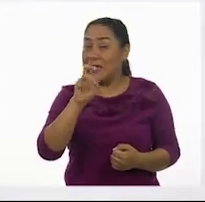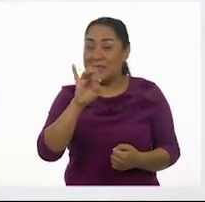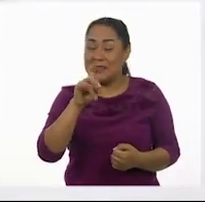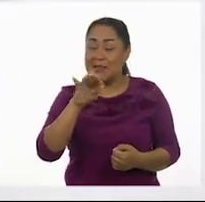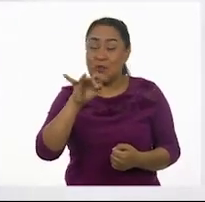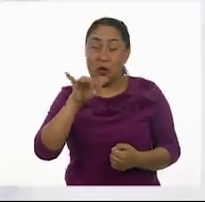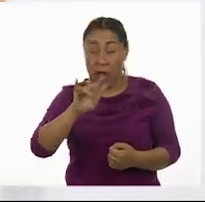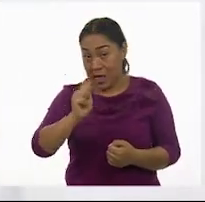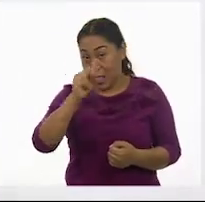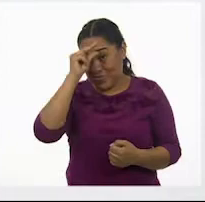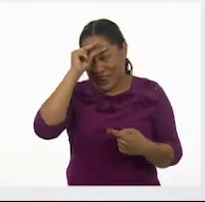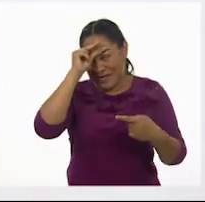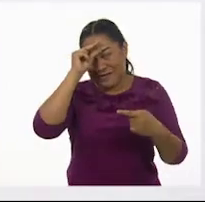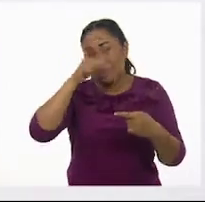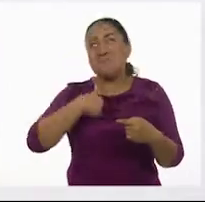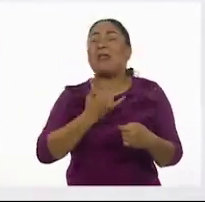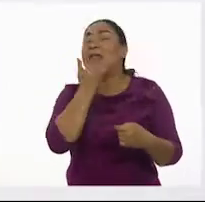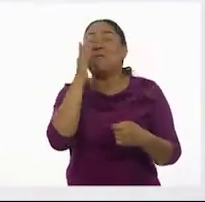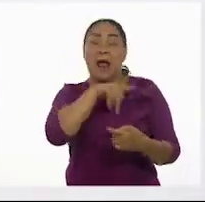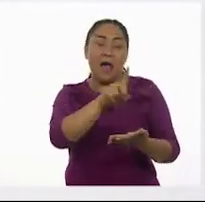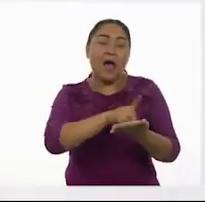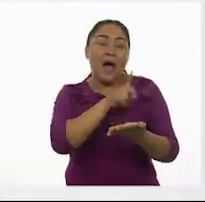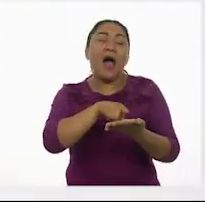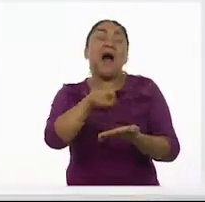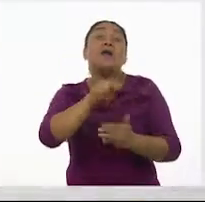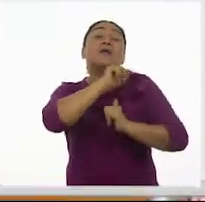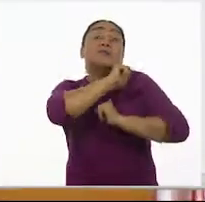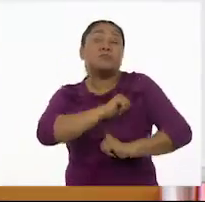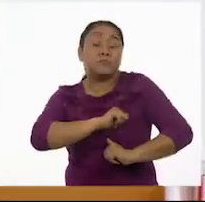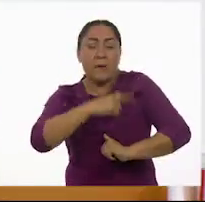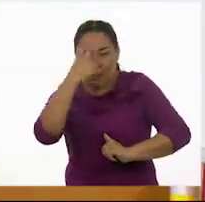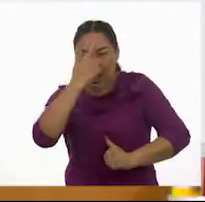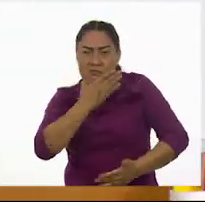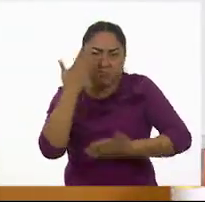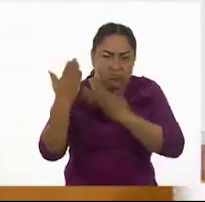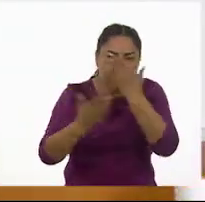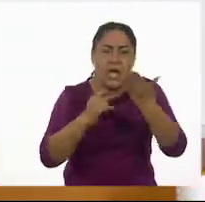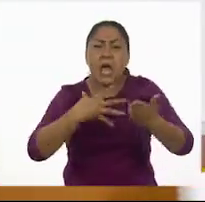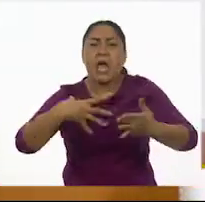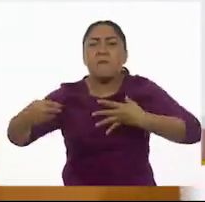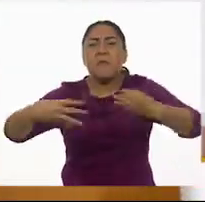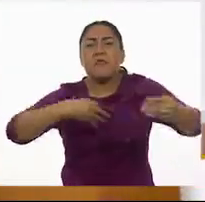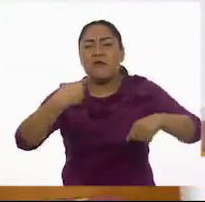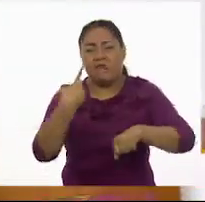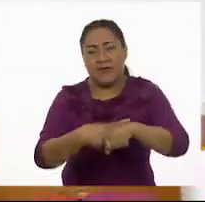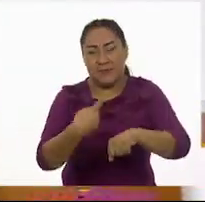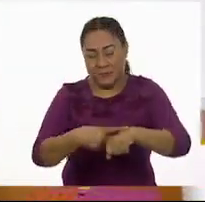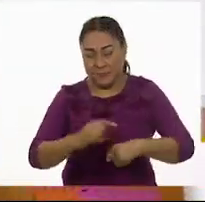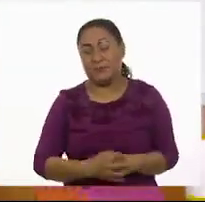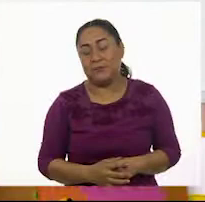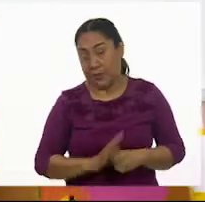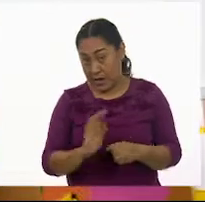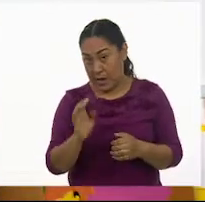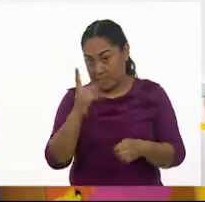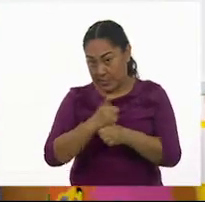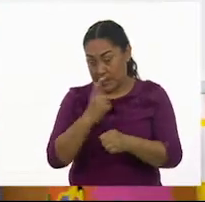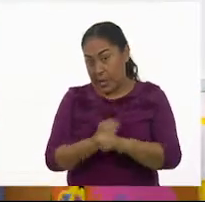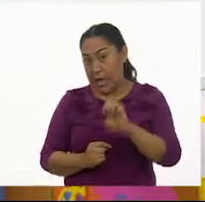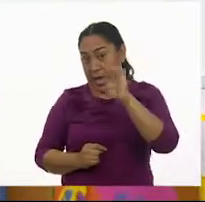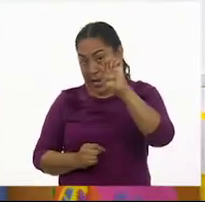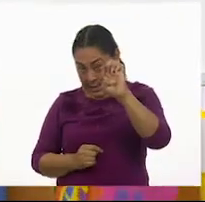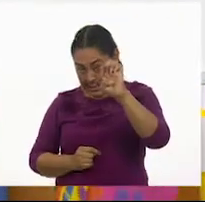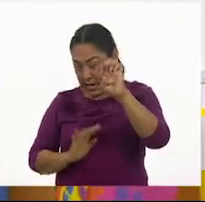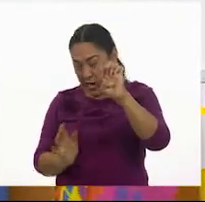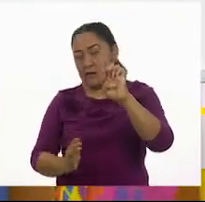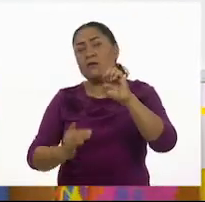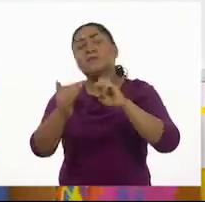estudio de las epidemias. Muy bien. Ahora, si seguimos con el orden alfabético, ¿seguirá transmisible,